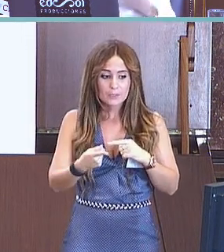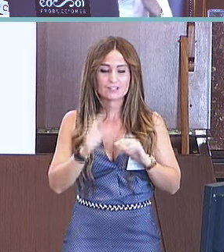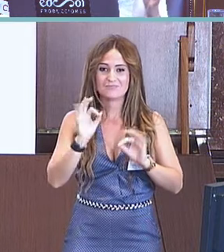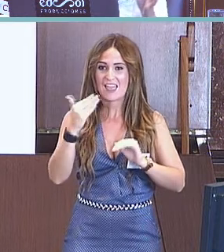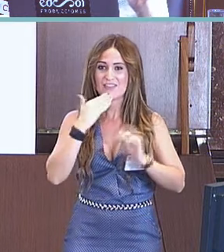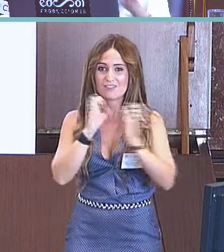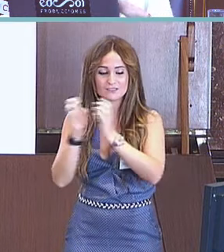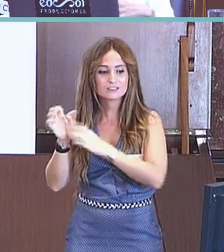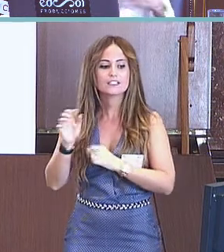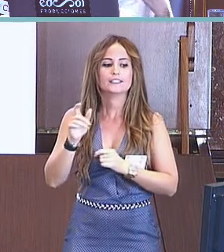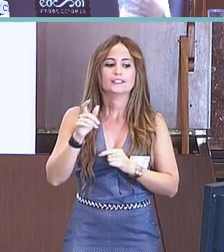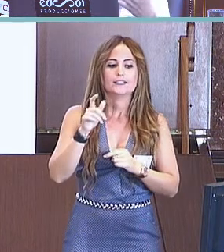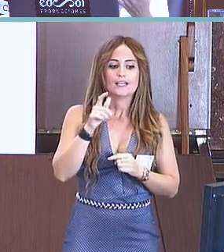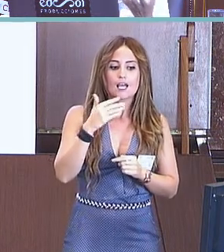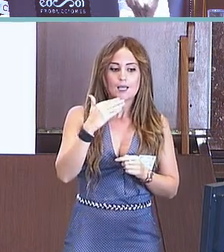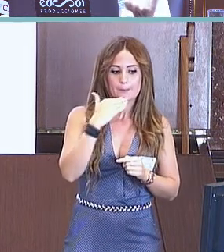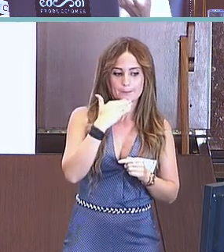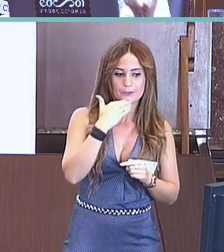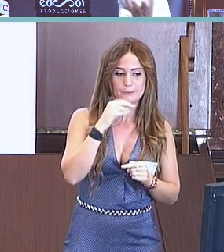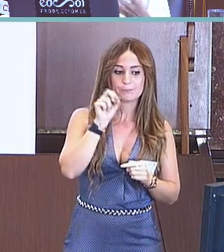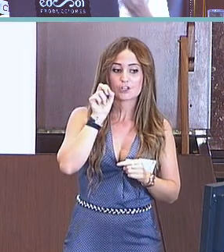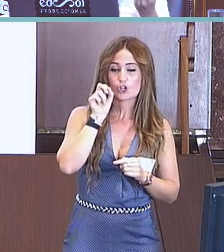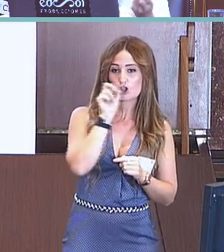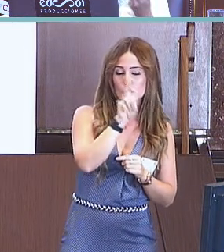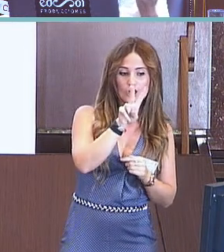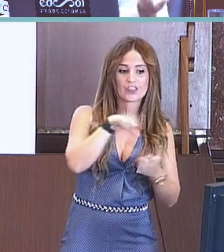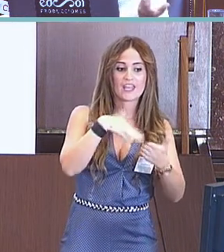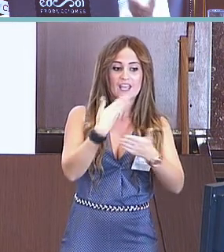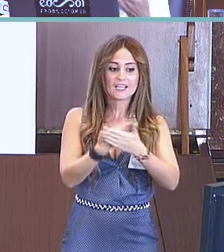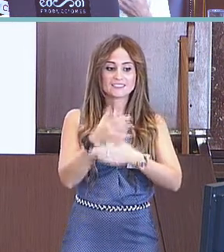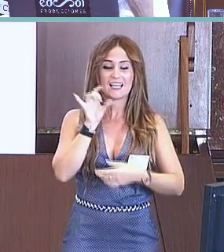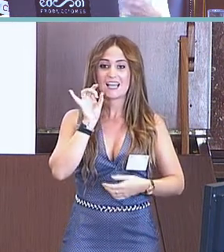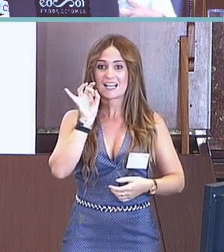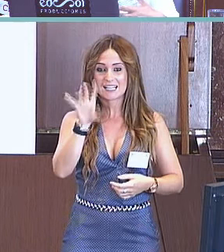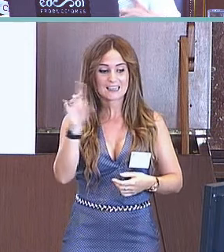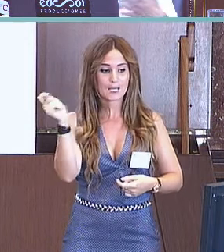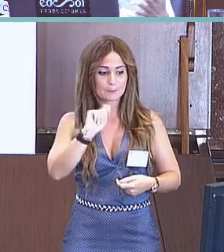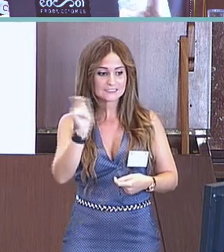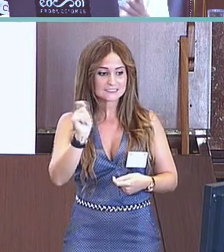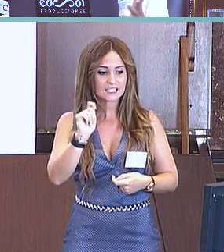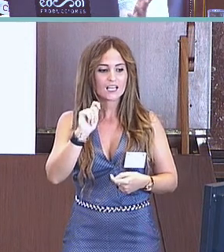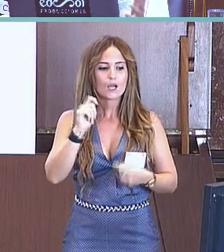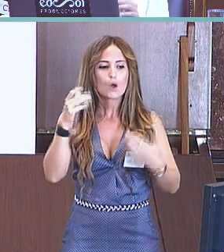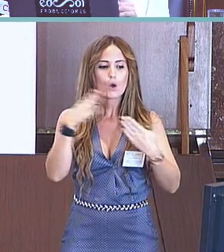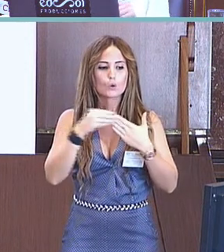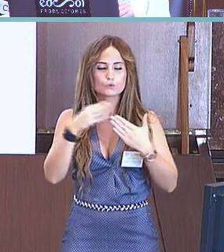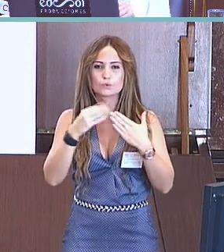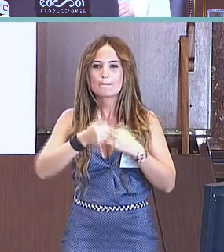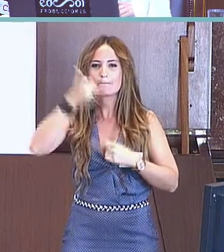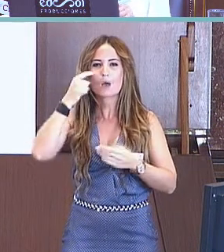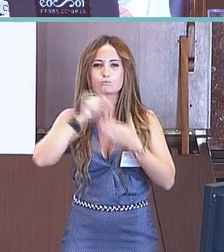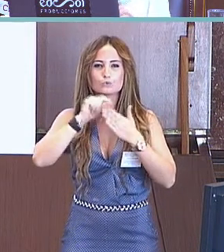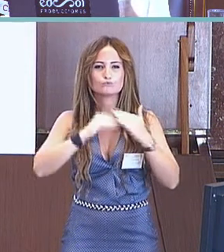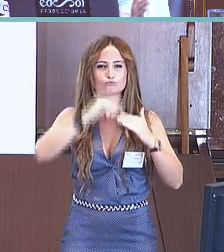por edades, vemos que van cambiando el tipo de vocabulario que se va comprendiendo con más frecuencia en cada una de las edades.